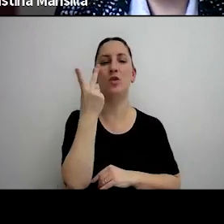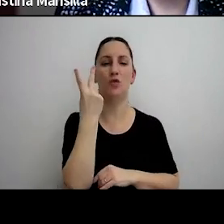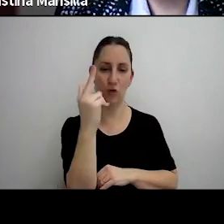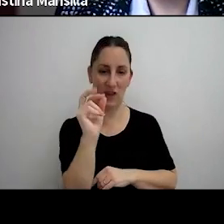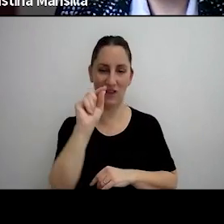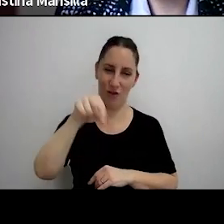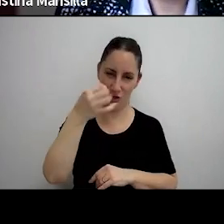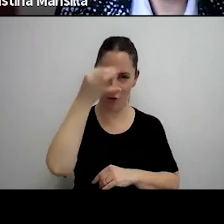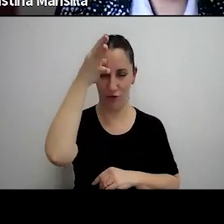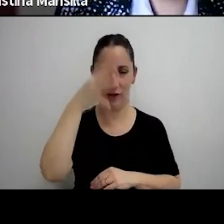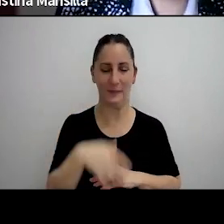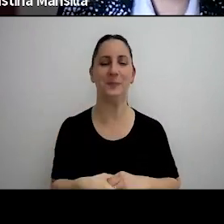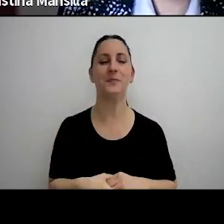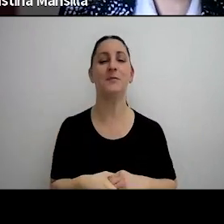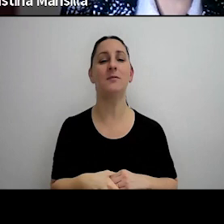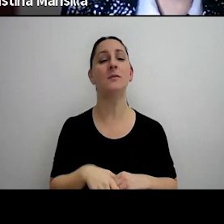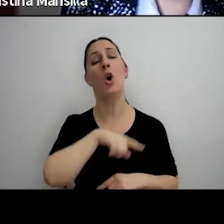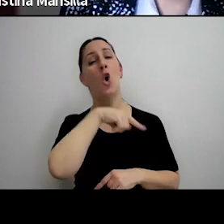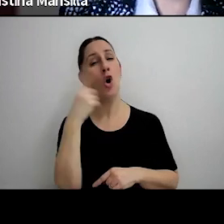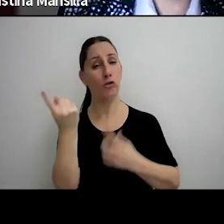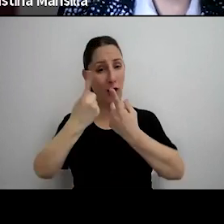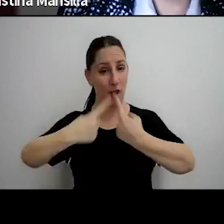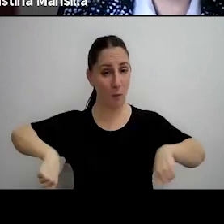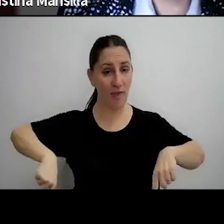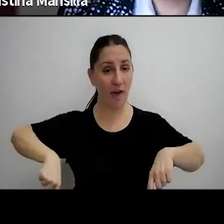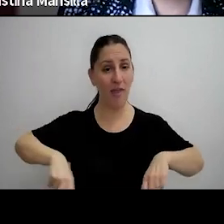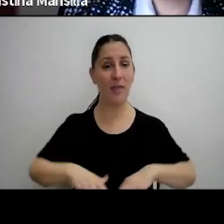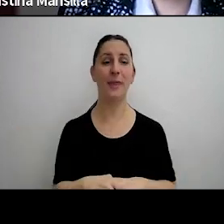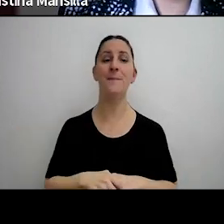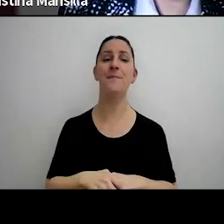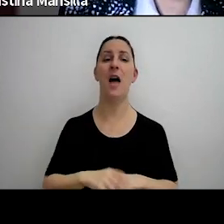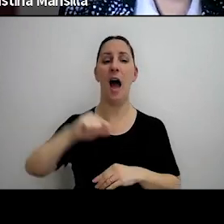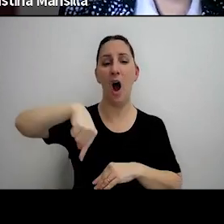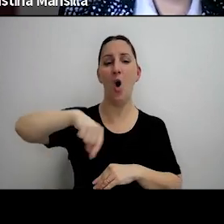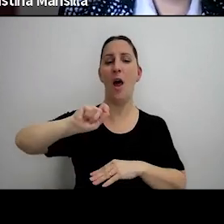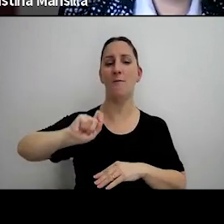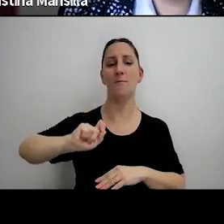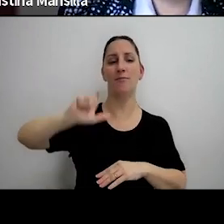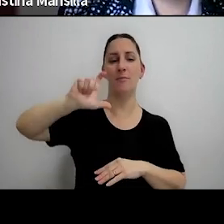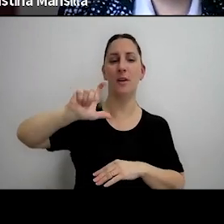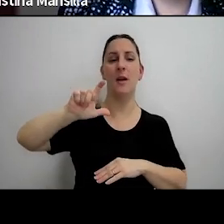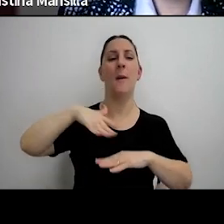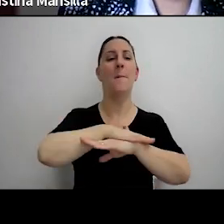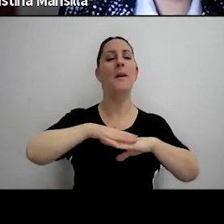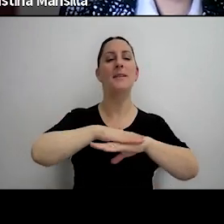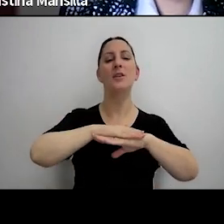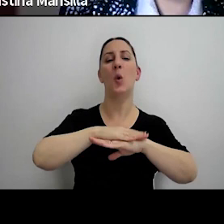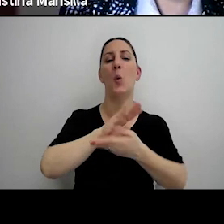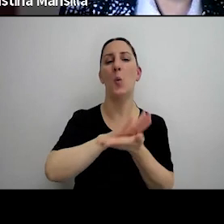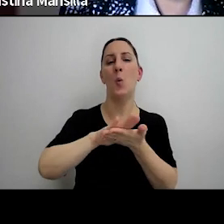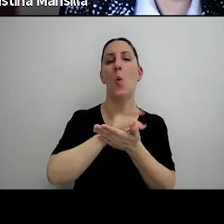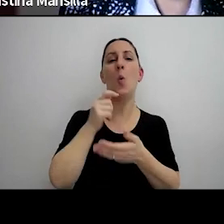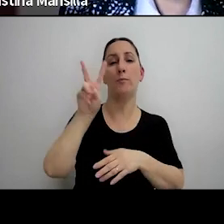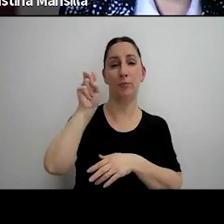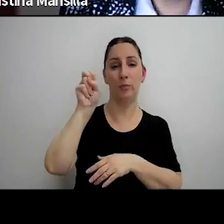,12. Otra novedad, también se incrementa la prestación básica universal para